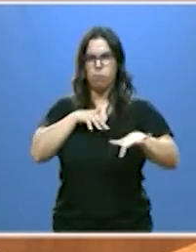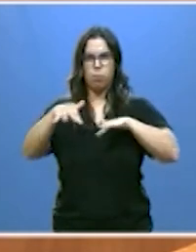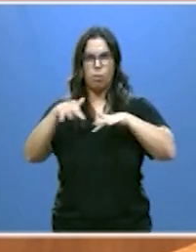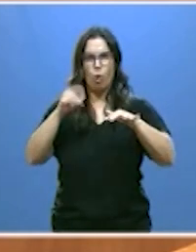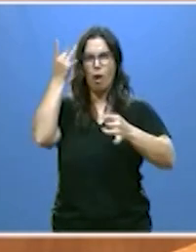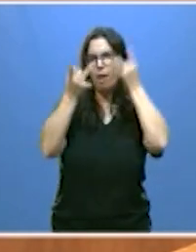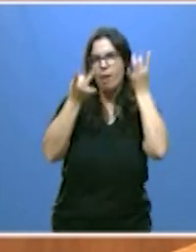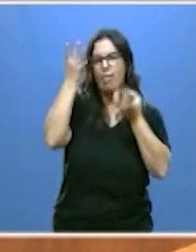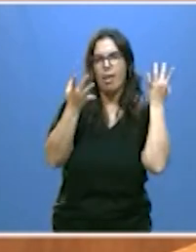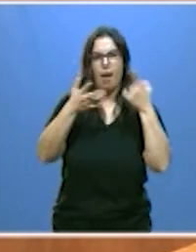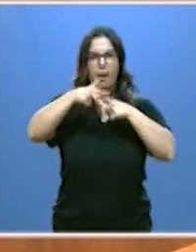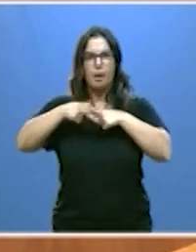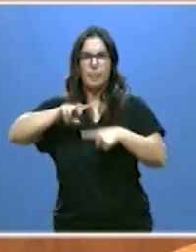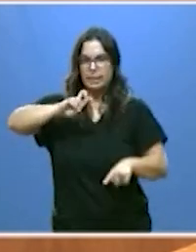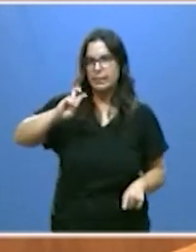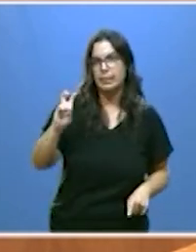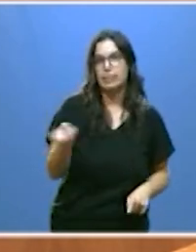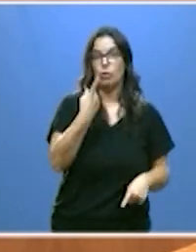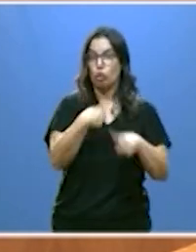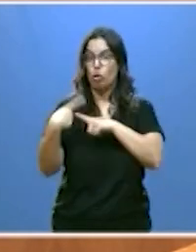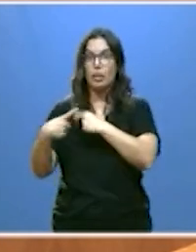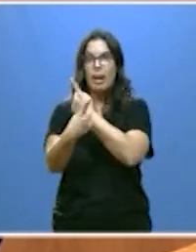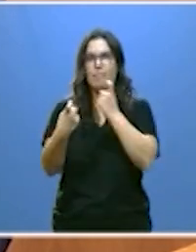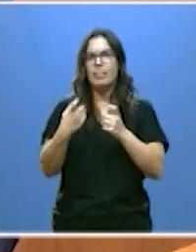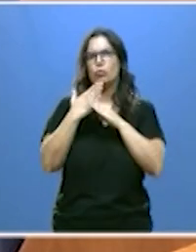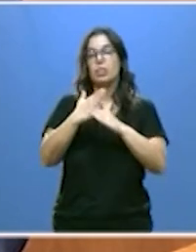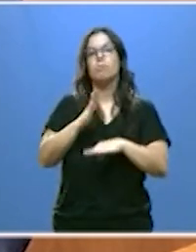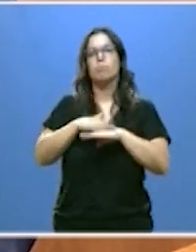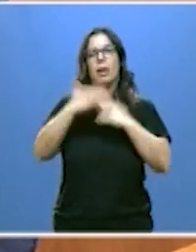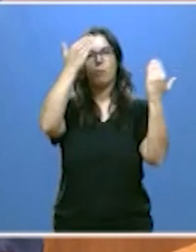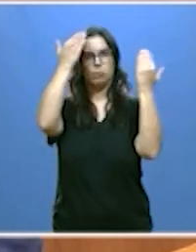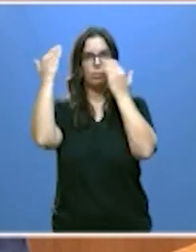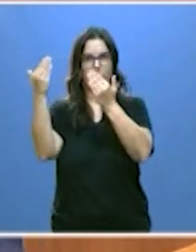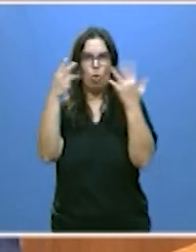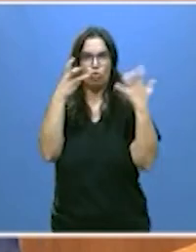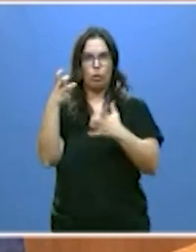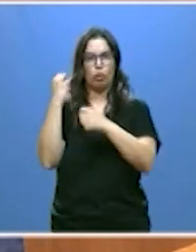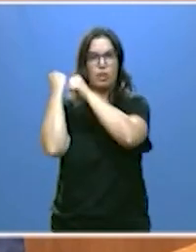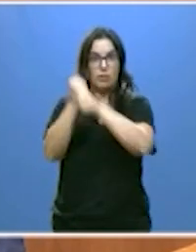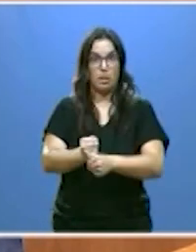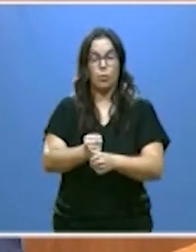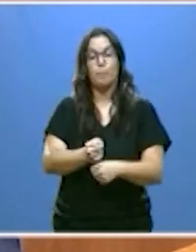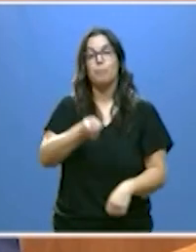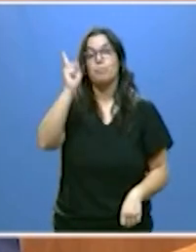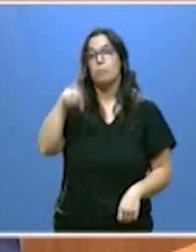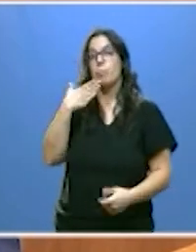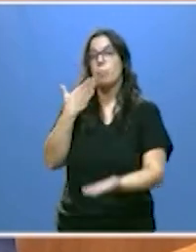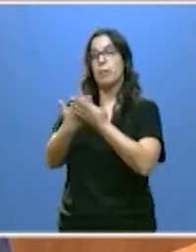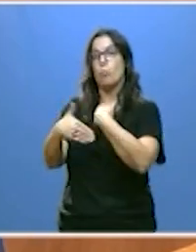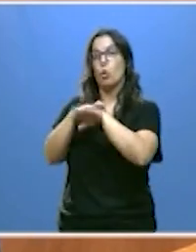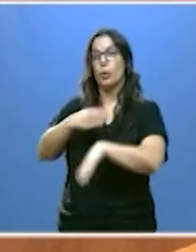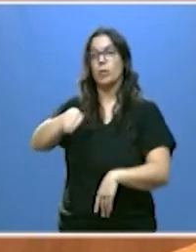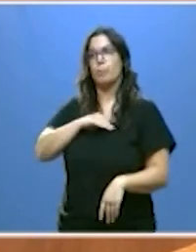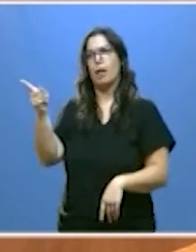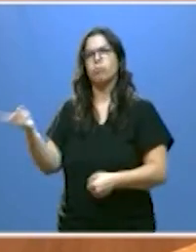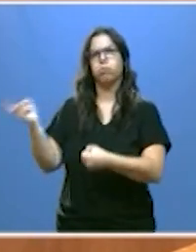iniciativas e instrumentos sean necesarios para conmemorarlo. Y pediremos también al Gobierno de la Nación que